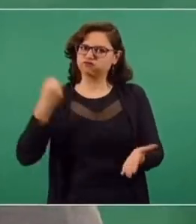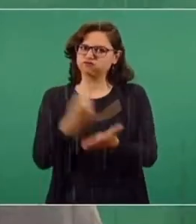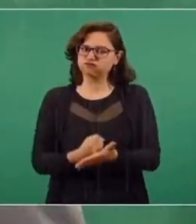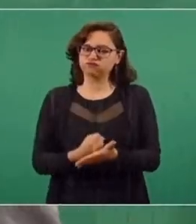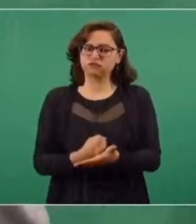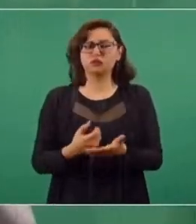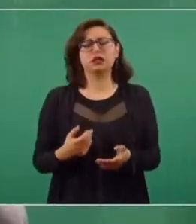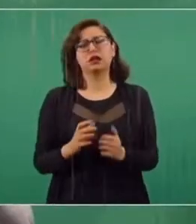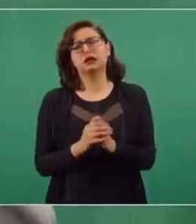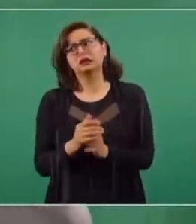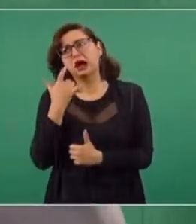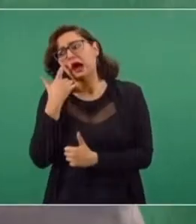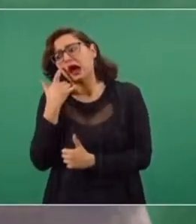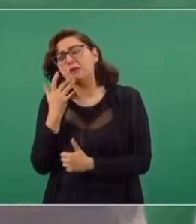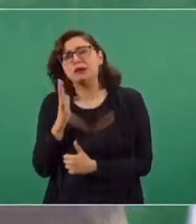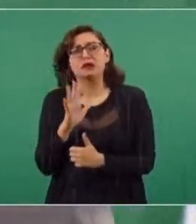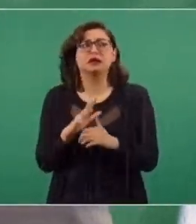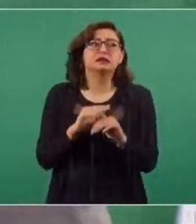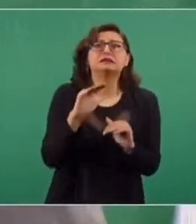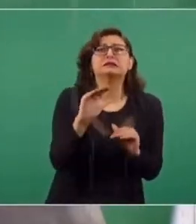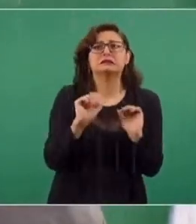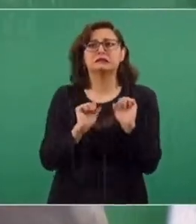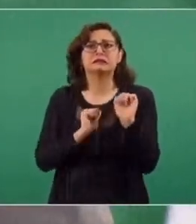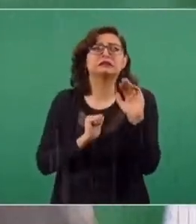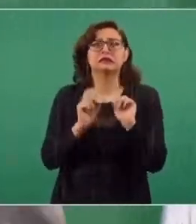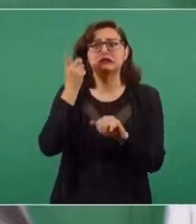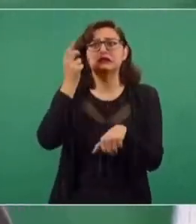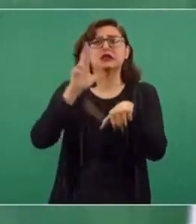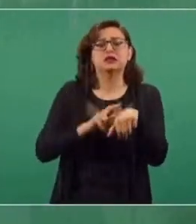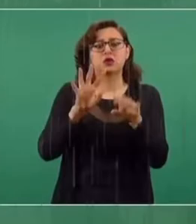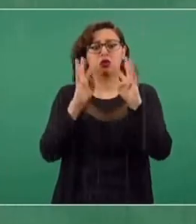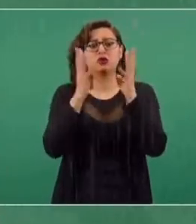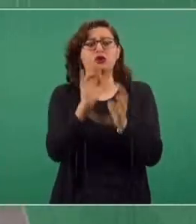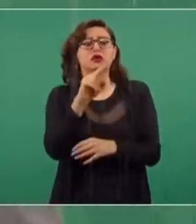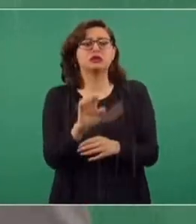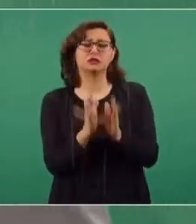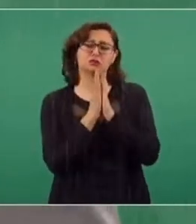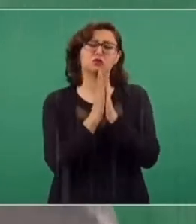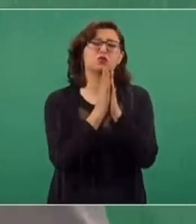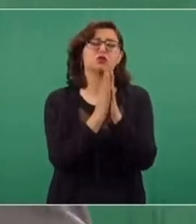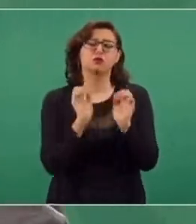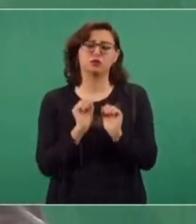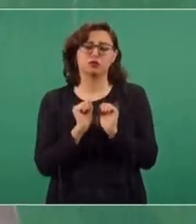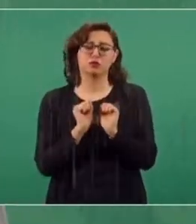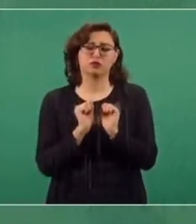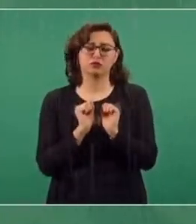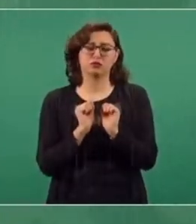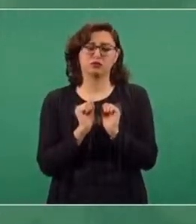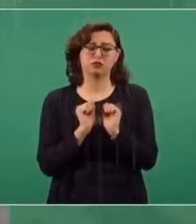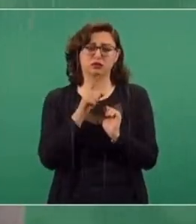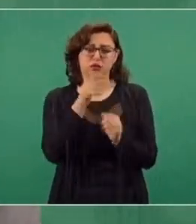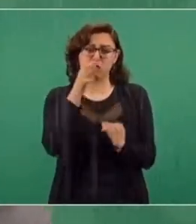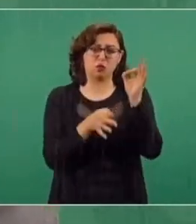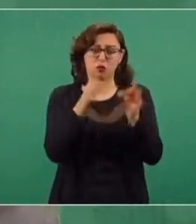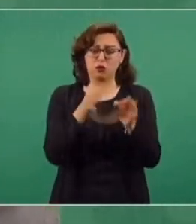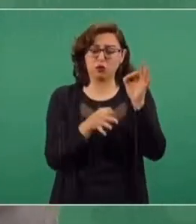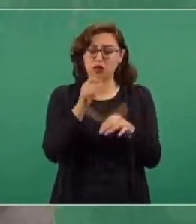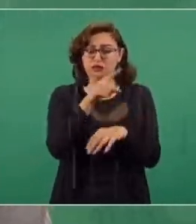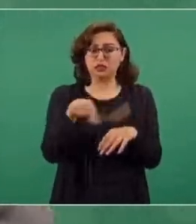No es saber, los directivos o consejeros del INE van a ser los jueces